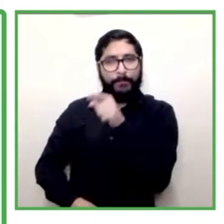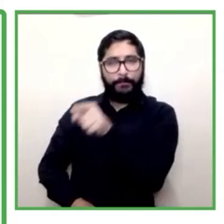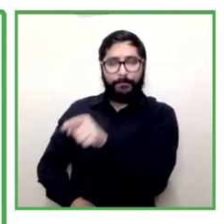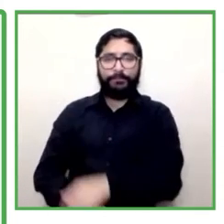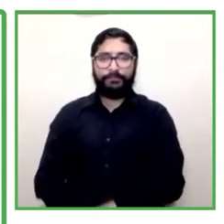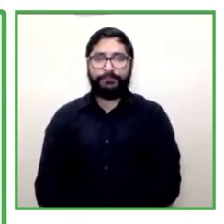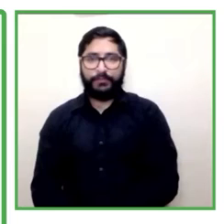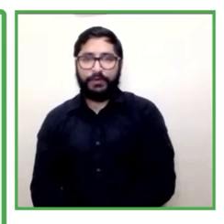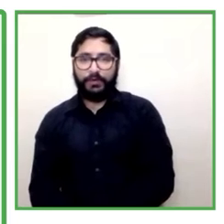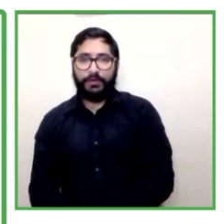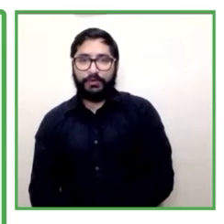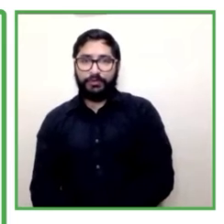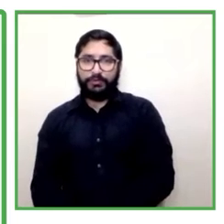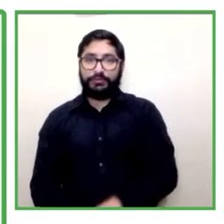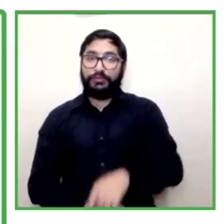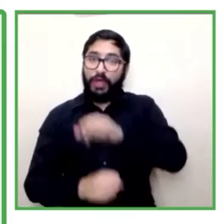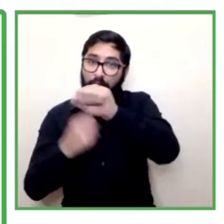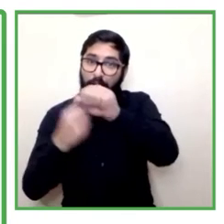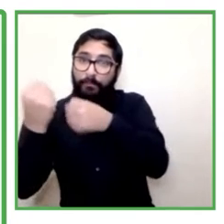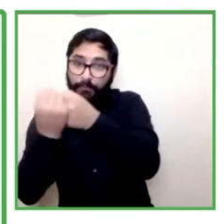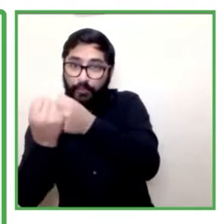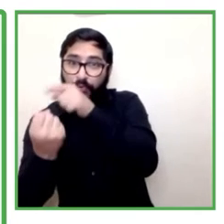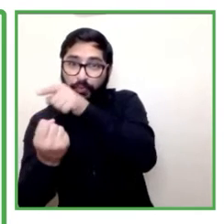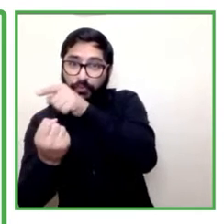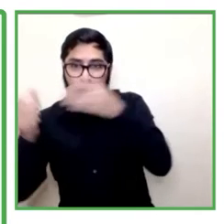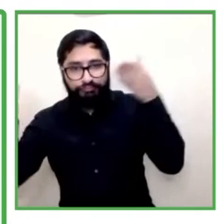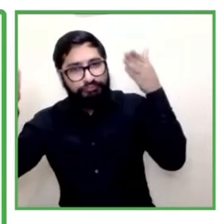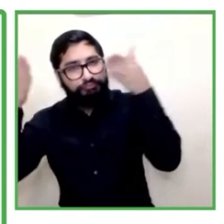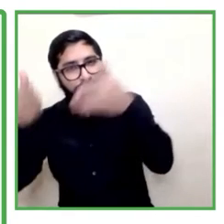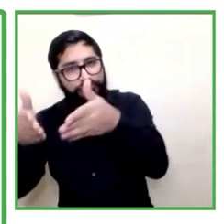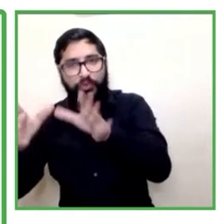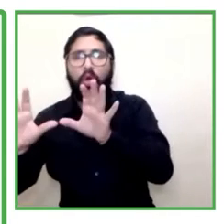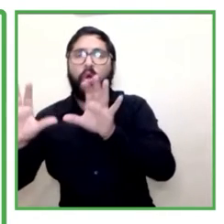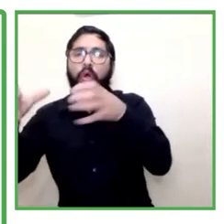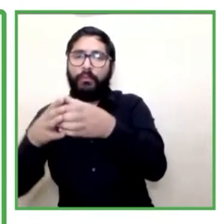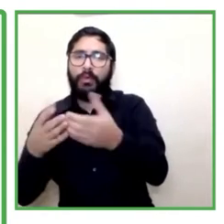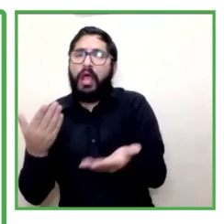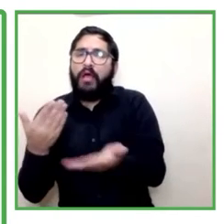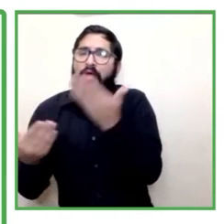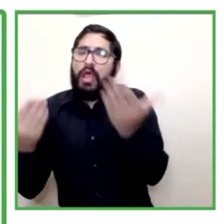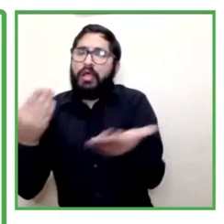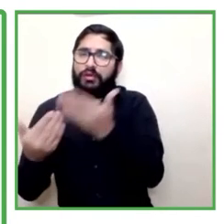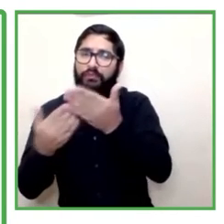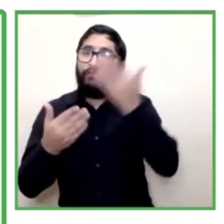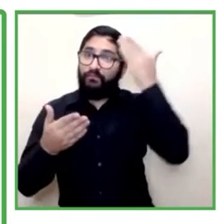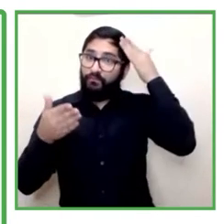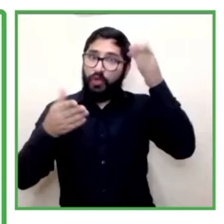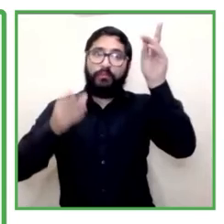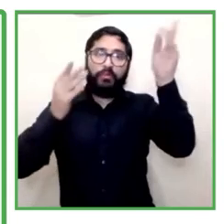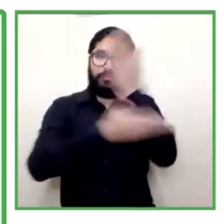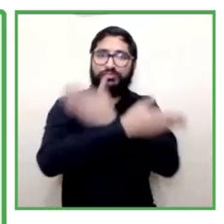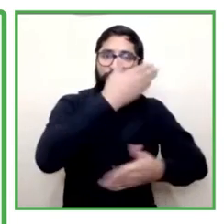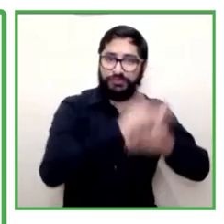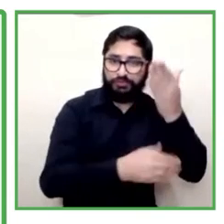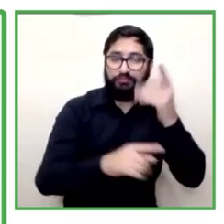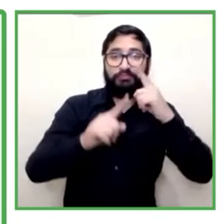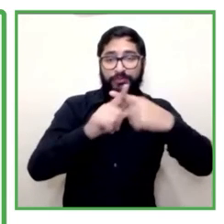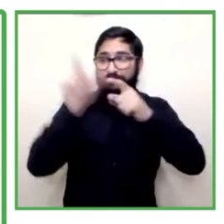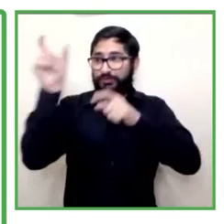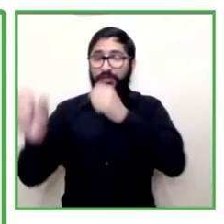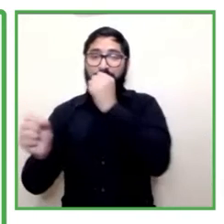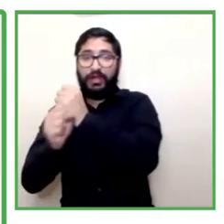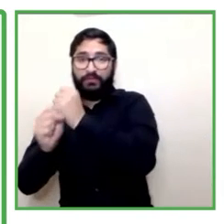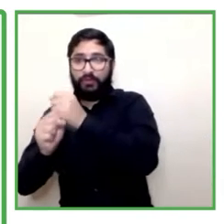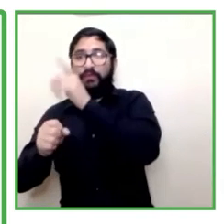facilitan esa conexión entre el usuario con discapacidad y esa plataforma. Brindamos talleres de orientación ocupacional